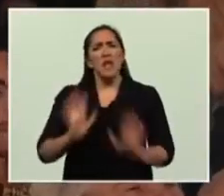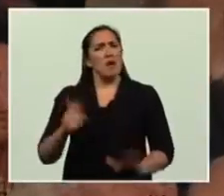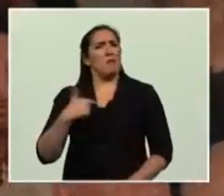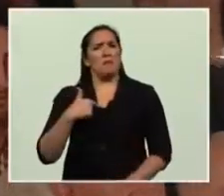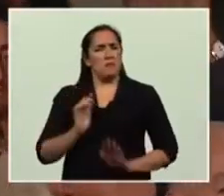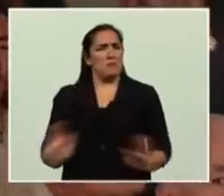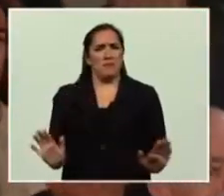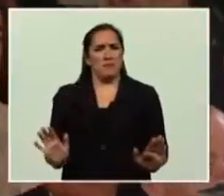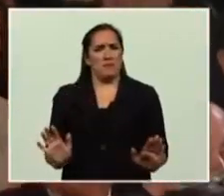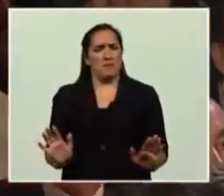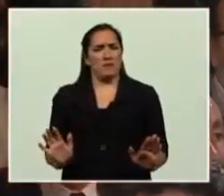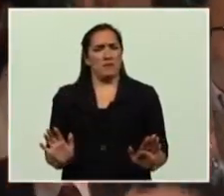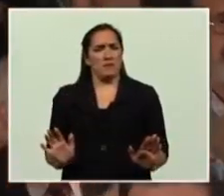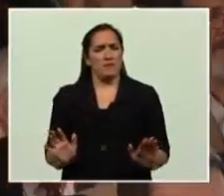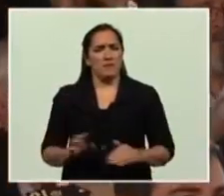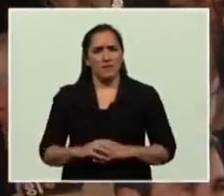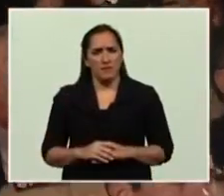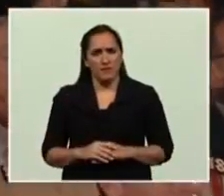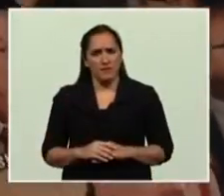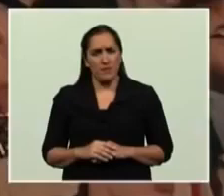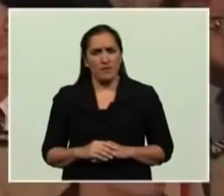Pero es precisamente